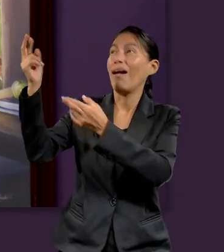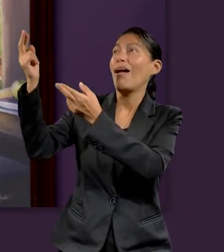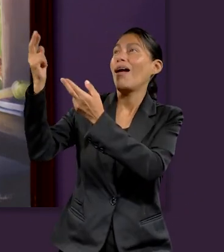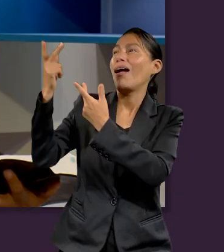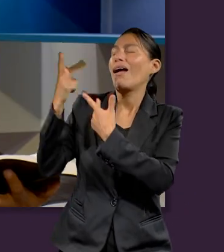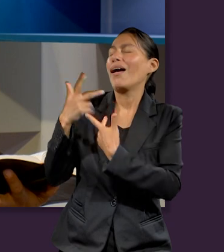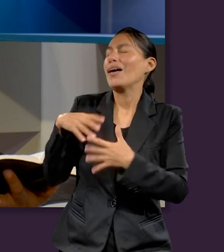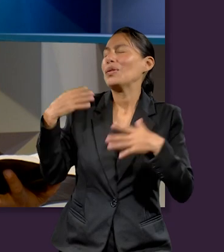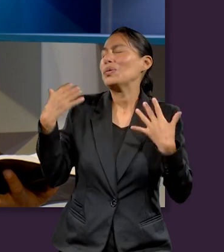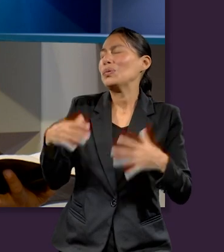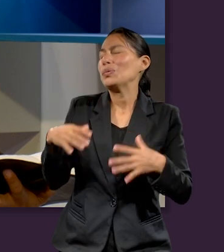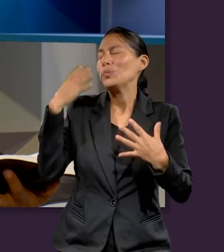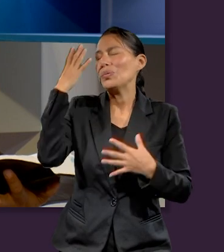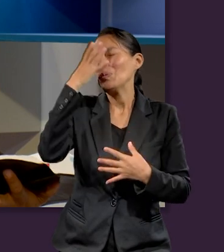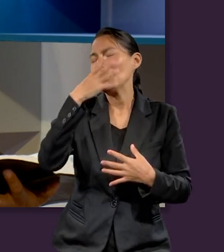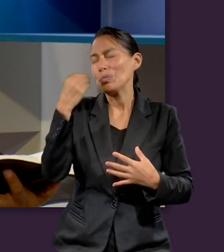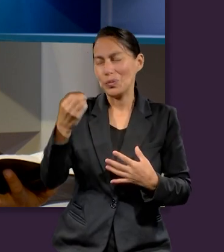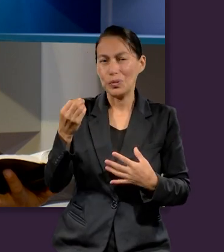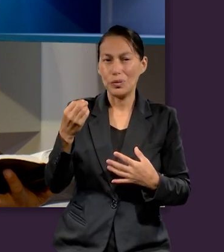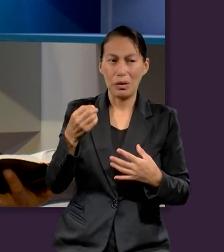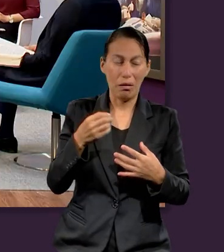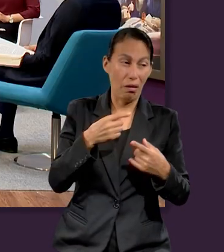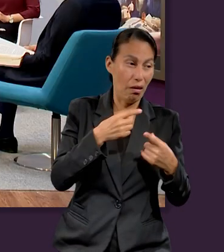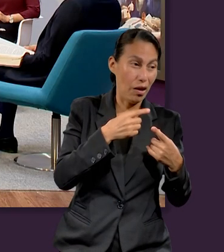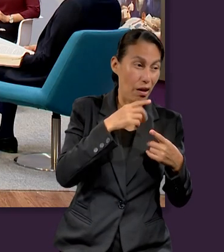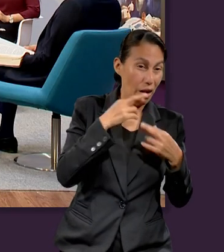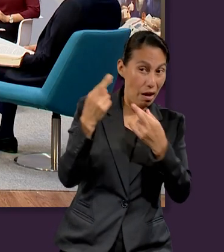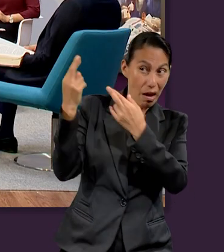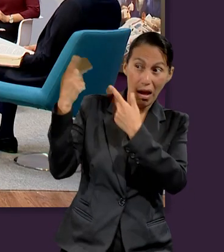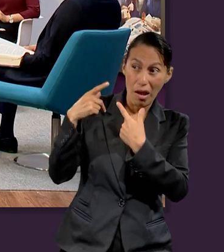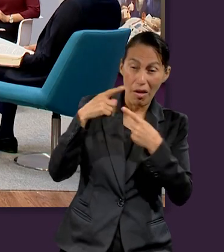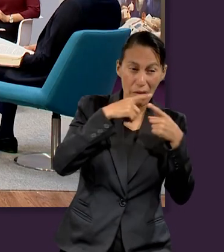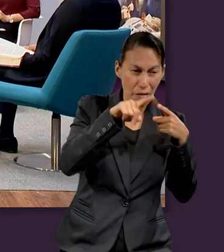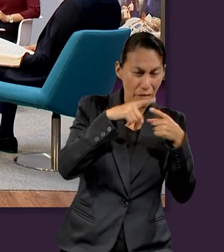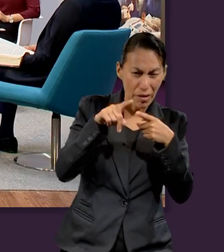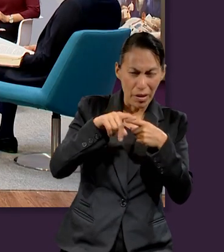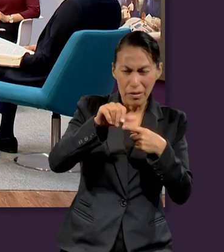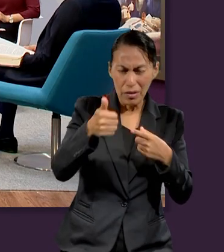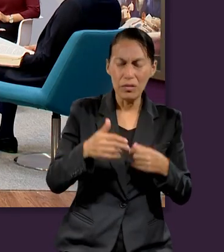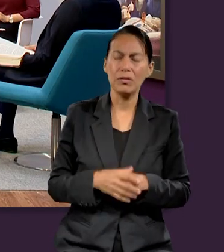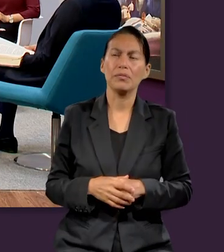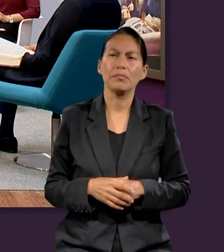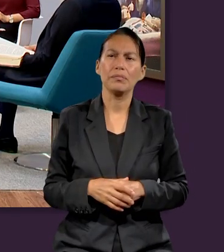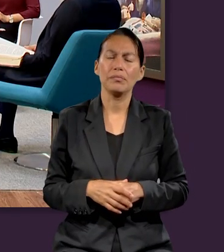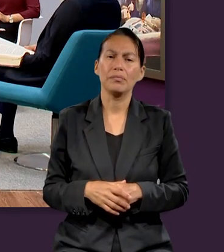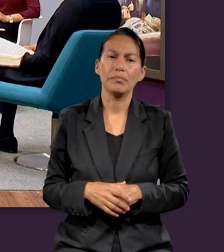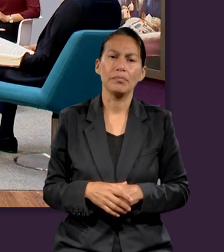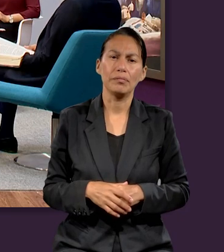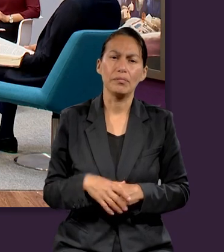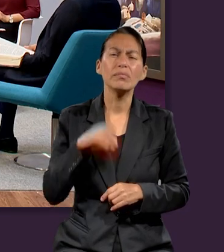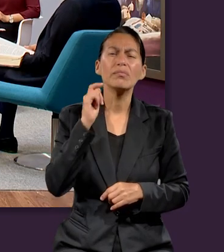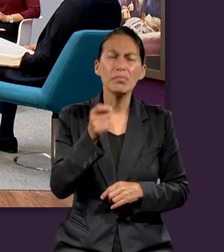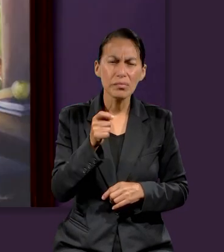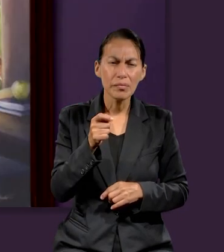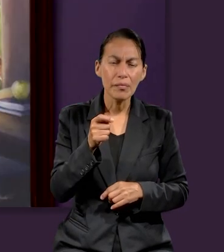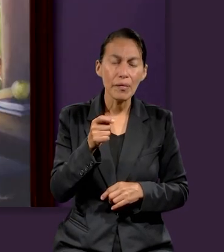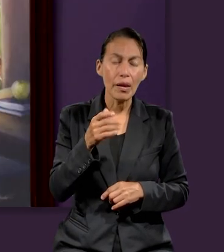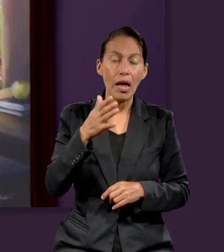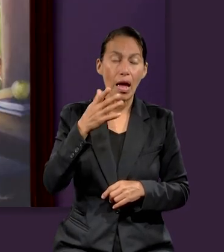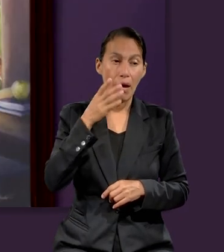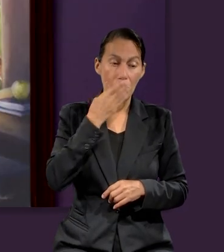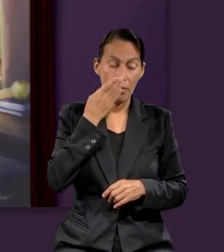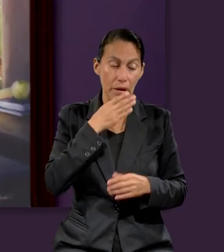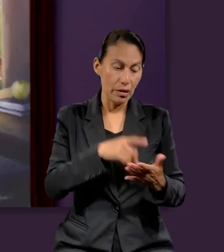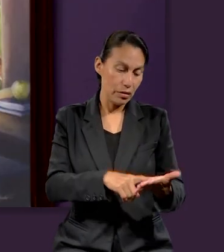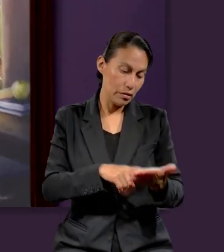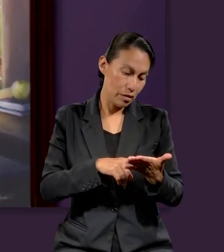que nuestro Dios nos está concediendo, ¿verdad? Un regalo, un don que es único y que es distinto a todos los demás